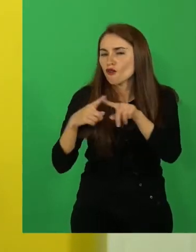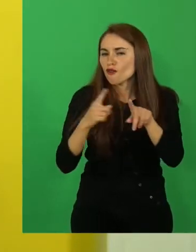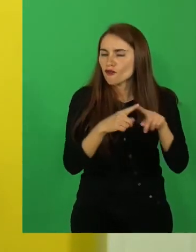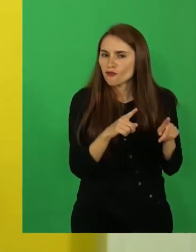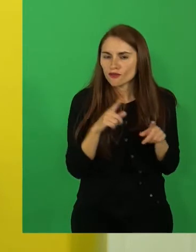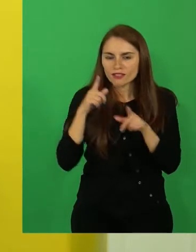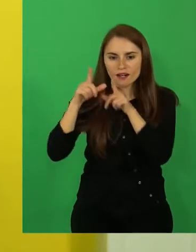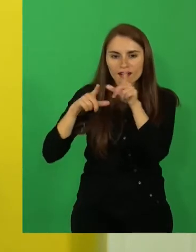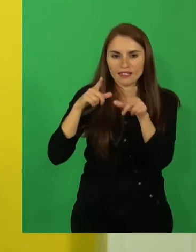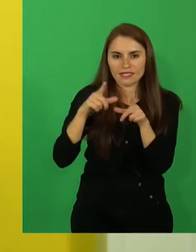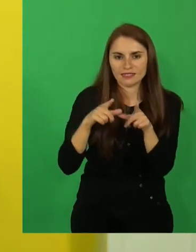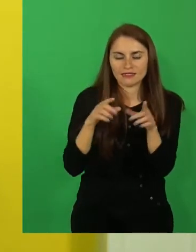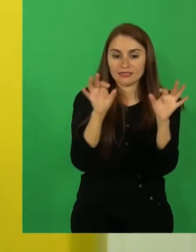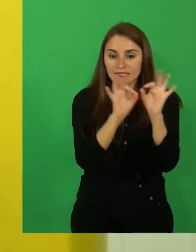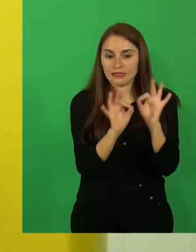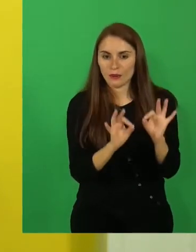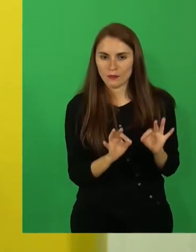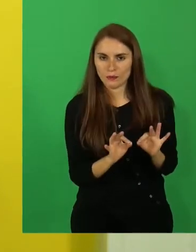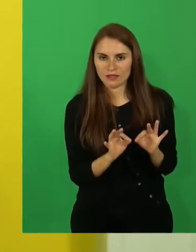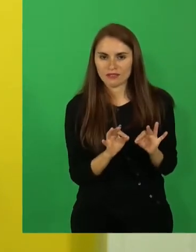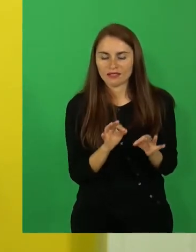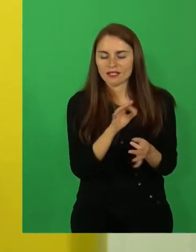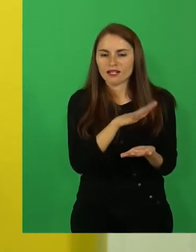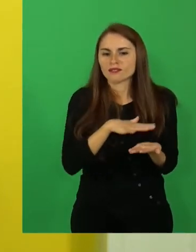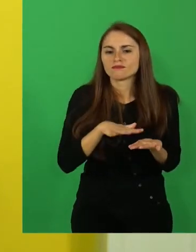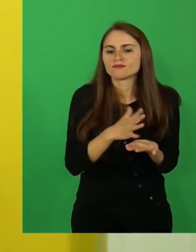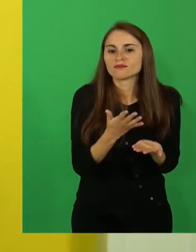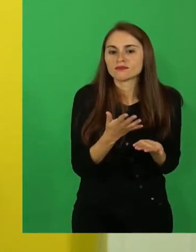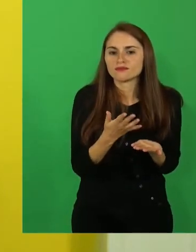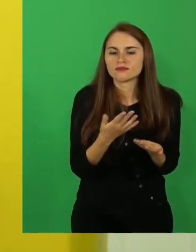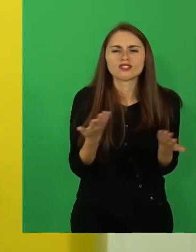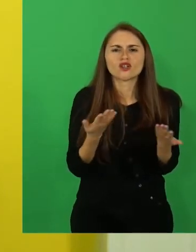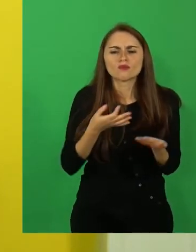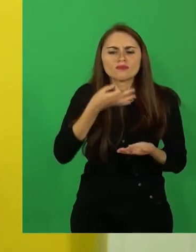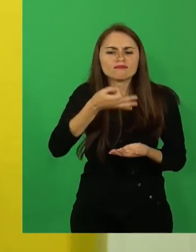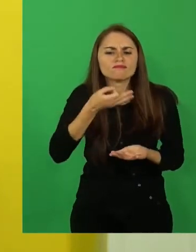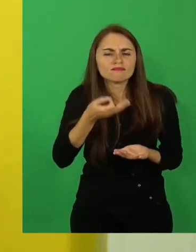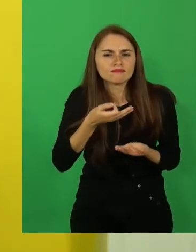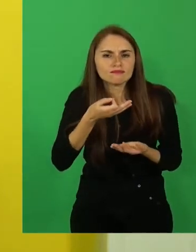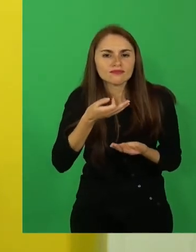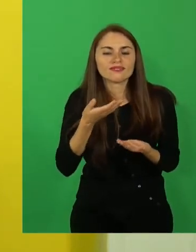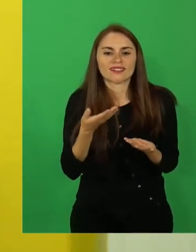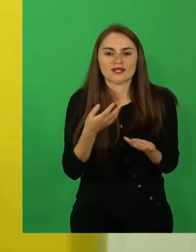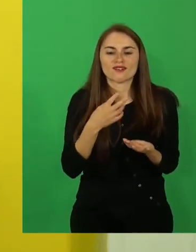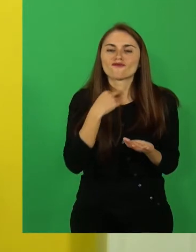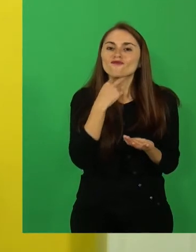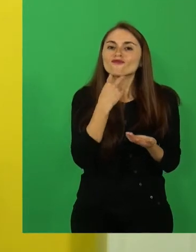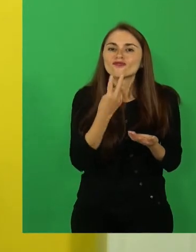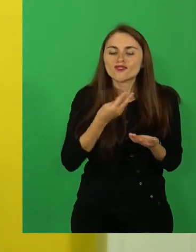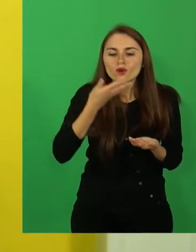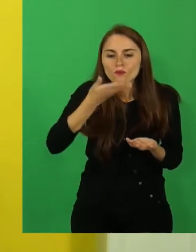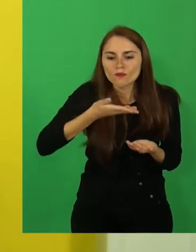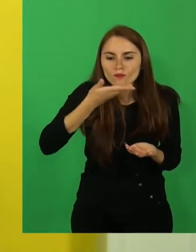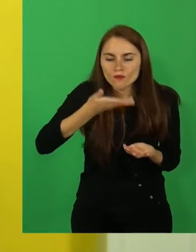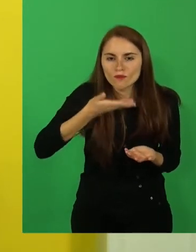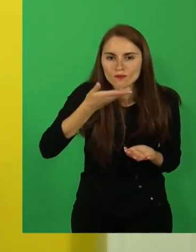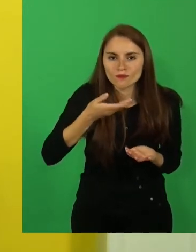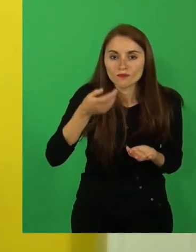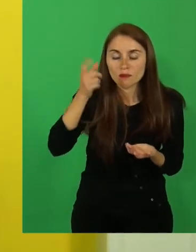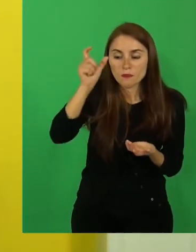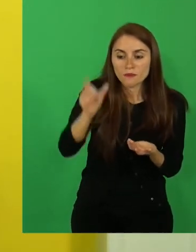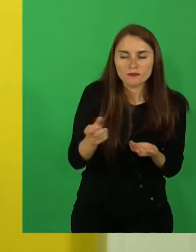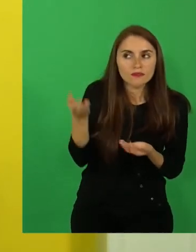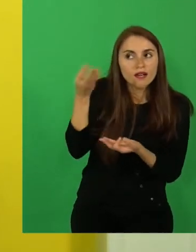van a explicar sucesos. Y cómo se transmitieron, en forma oral, ¿cierto?